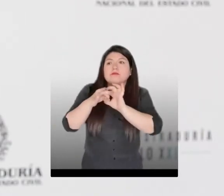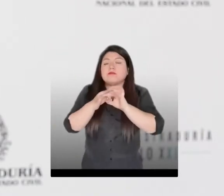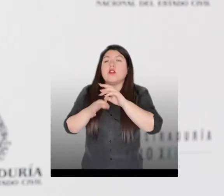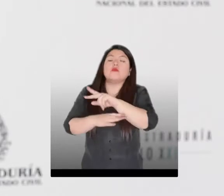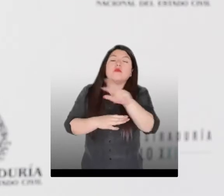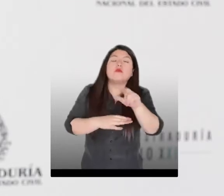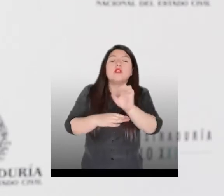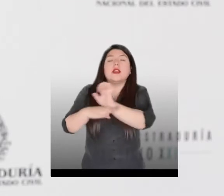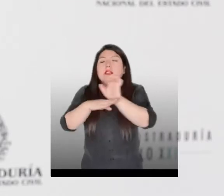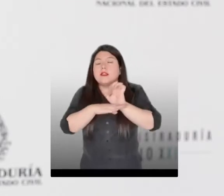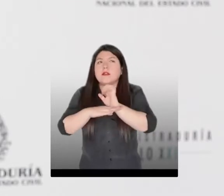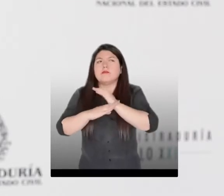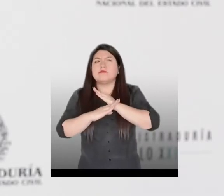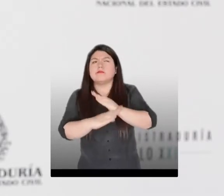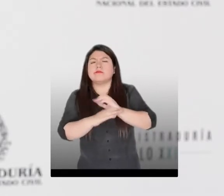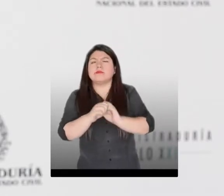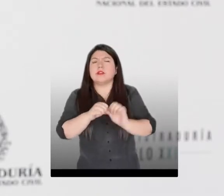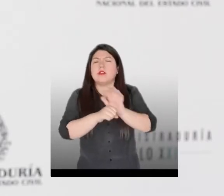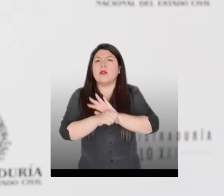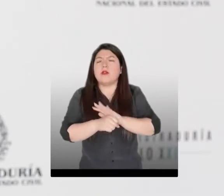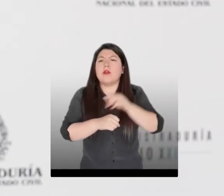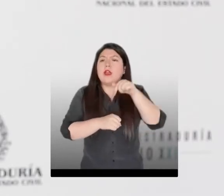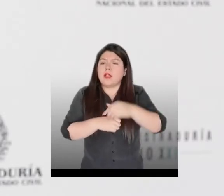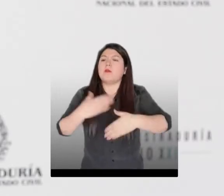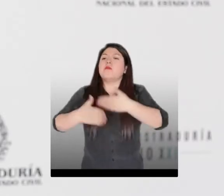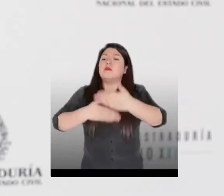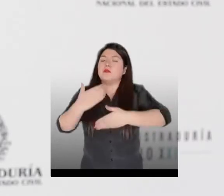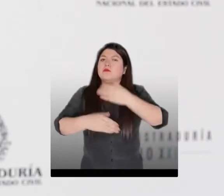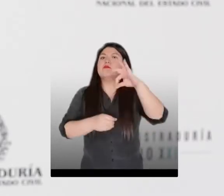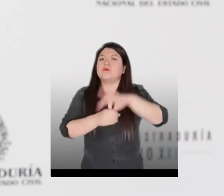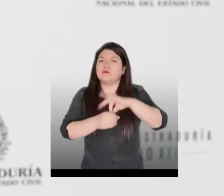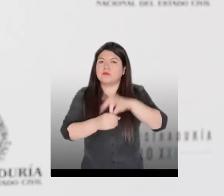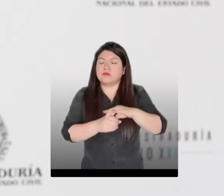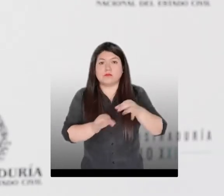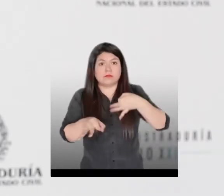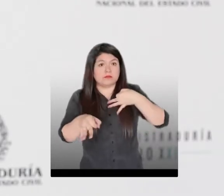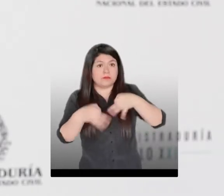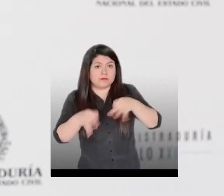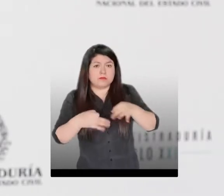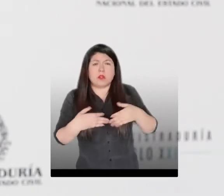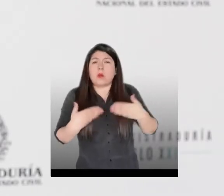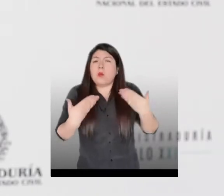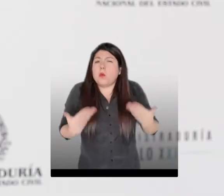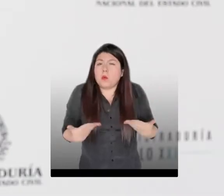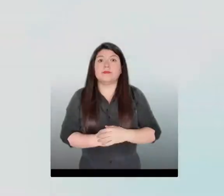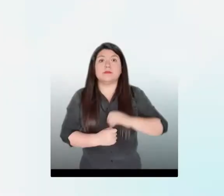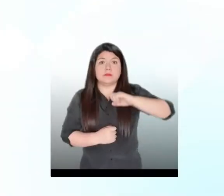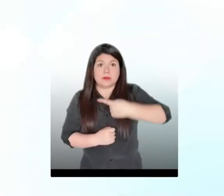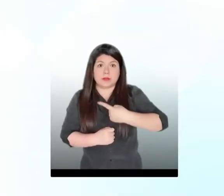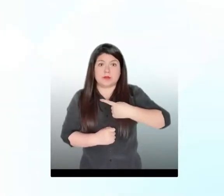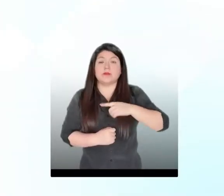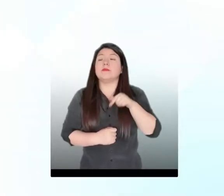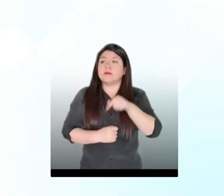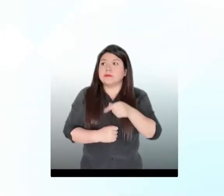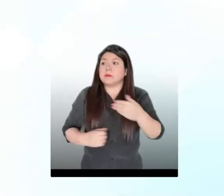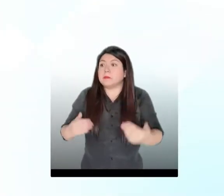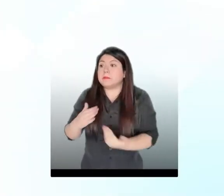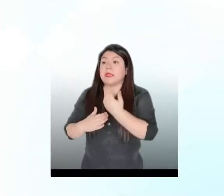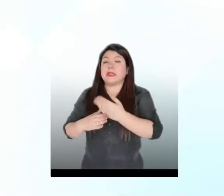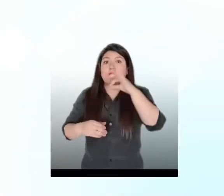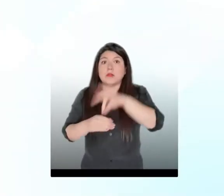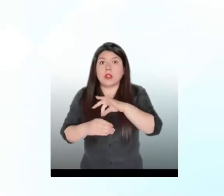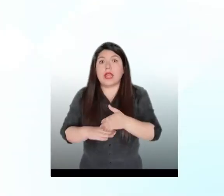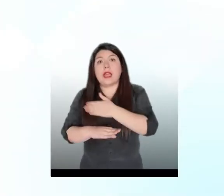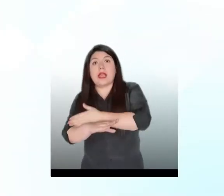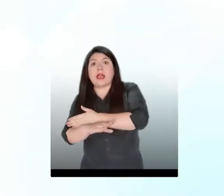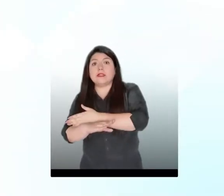por coronavirus durante la jornada electoral. A continuación, les explicaré algunas de ellas. Primero, antes